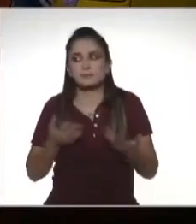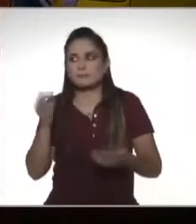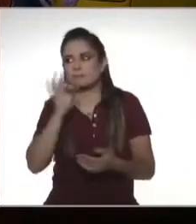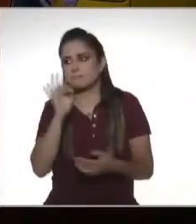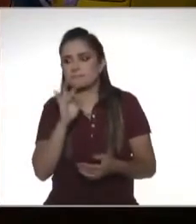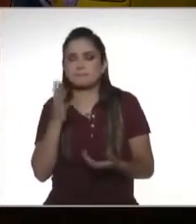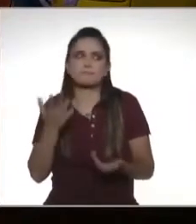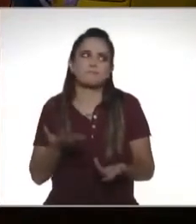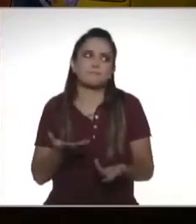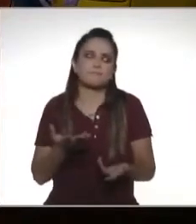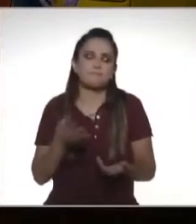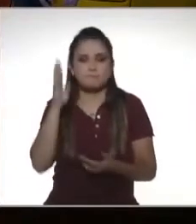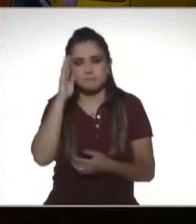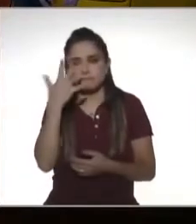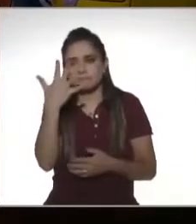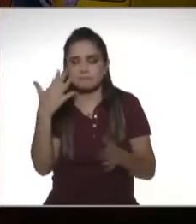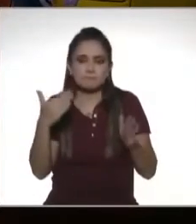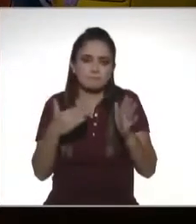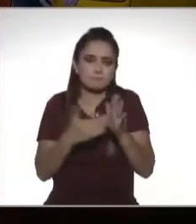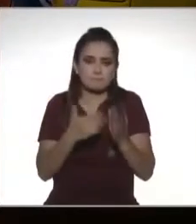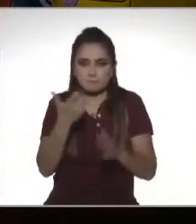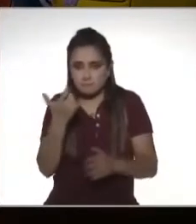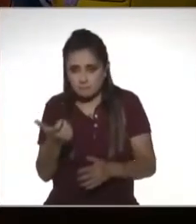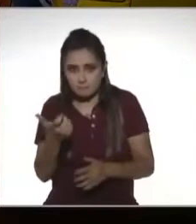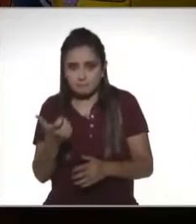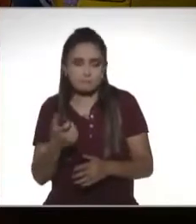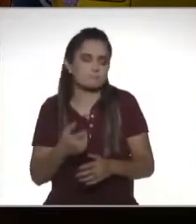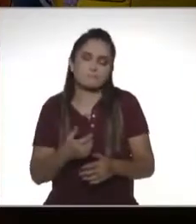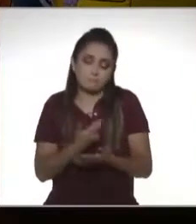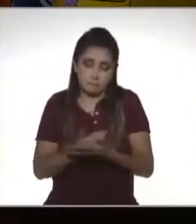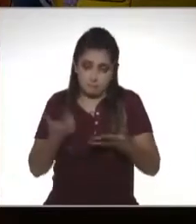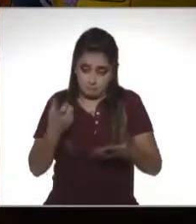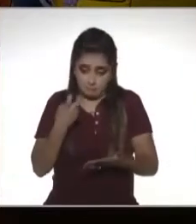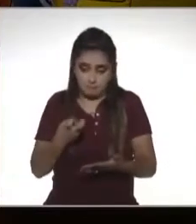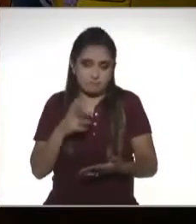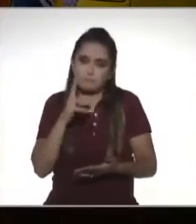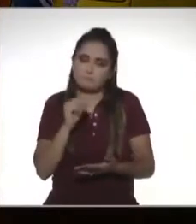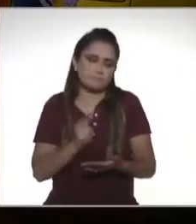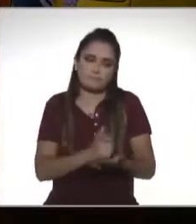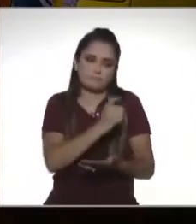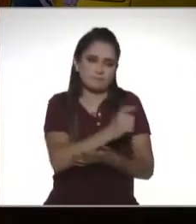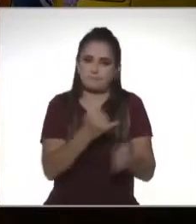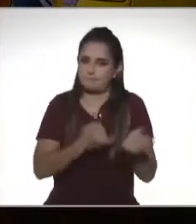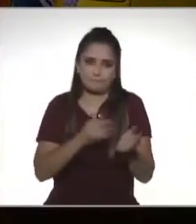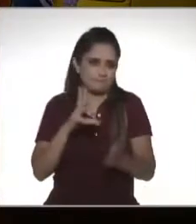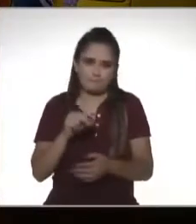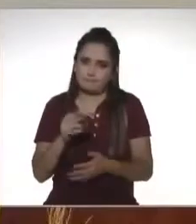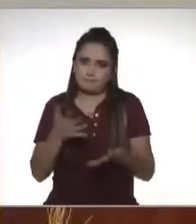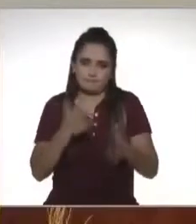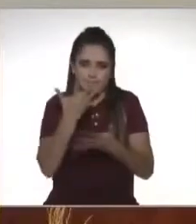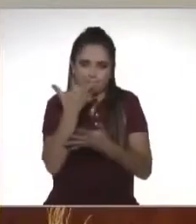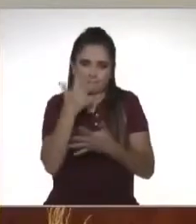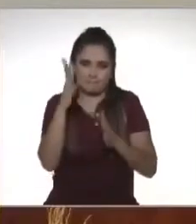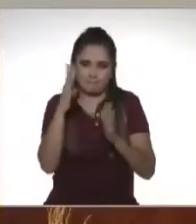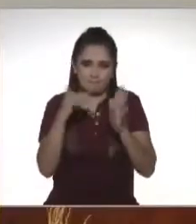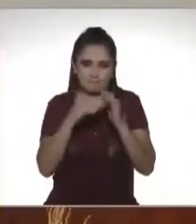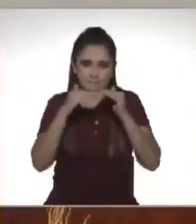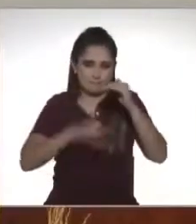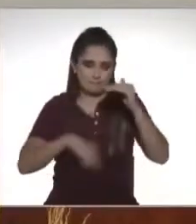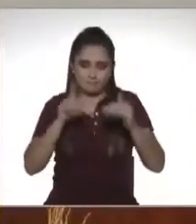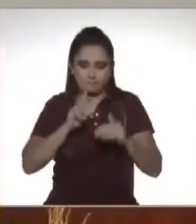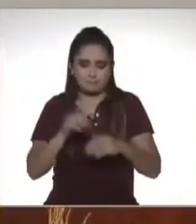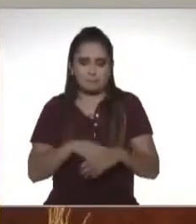hasta unos 5 mil pesos, no pagan impuesto, más o menos. Muy bien. Y justamente hablando sobre el